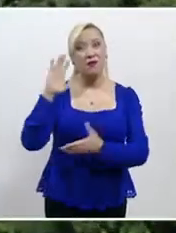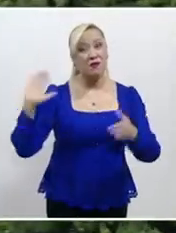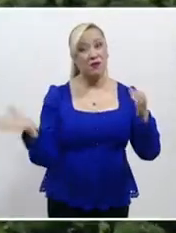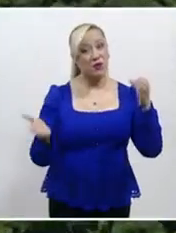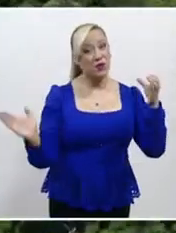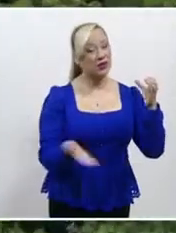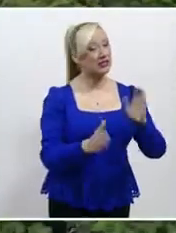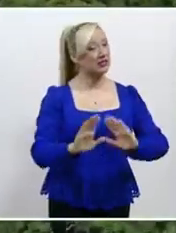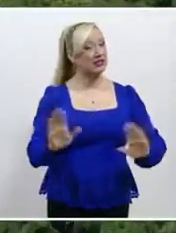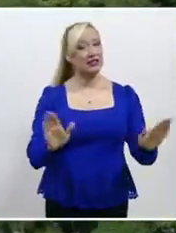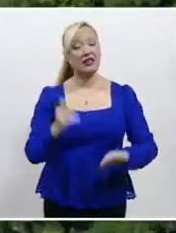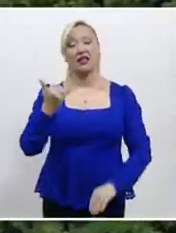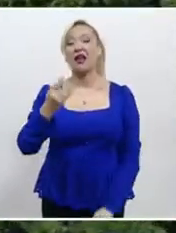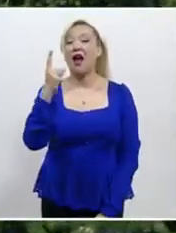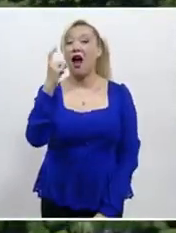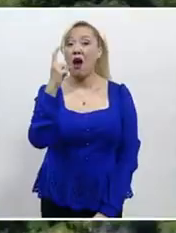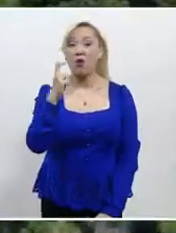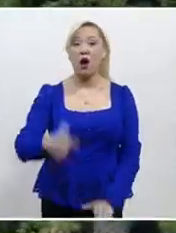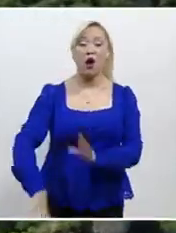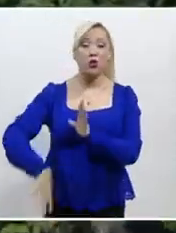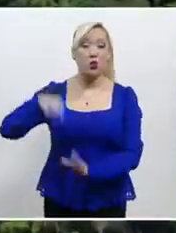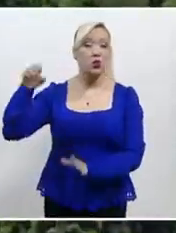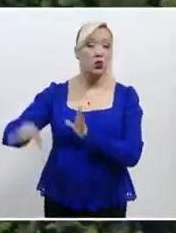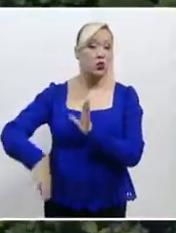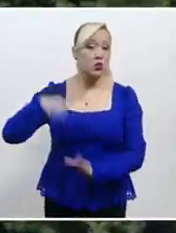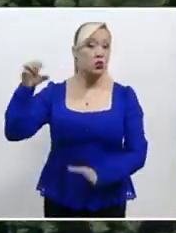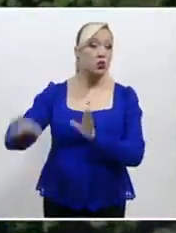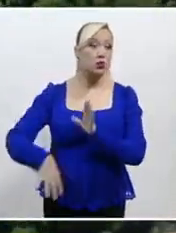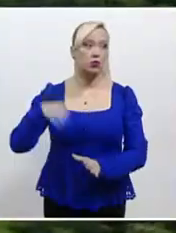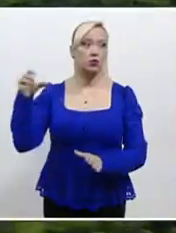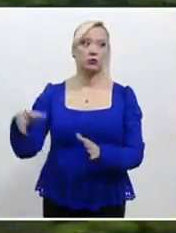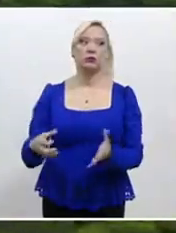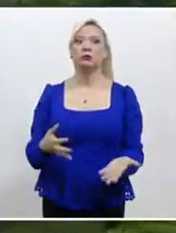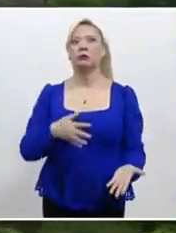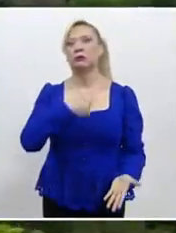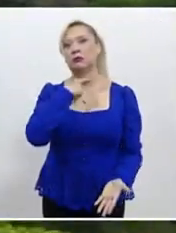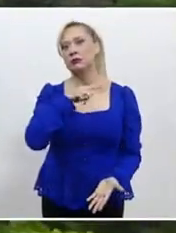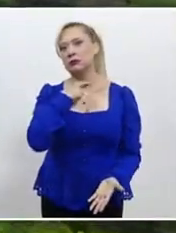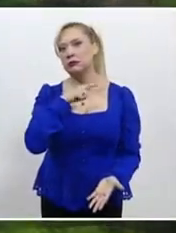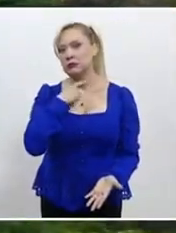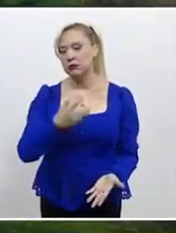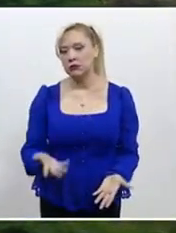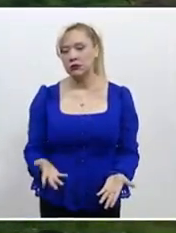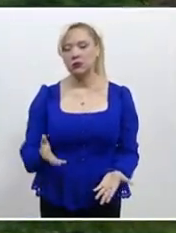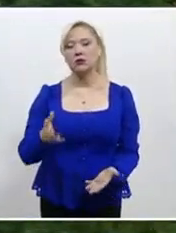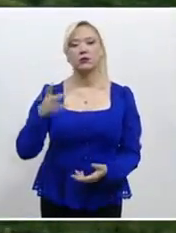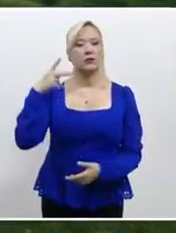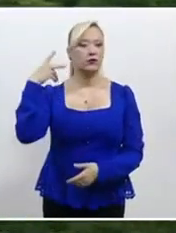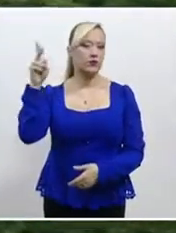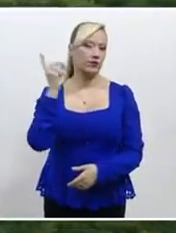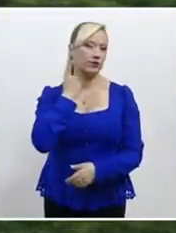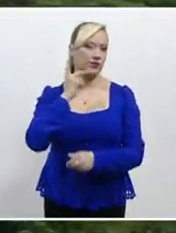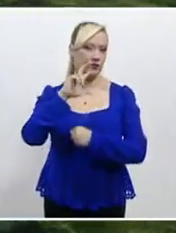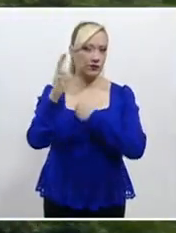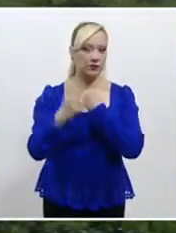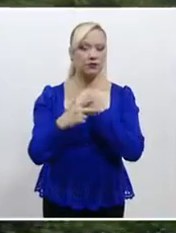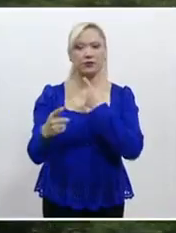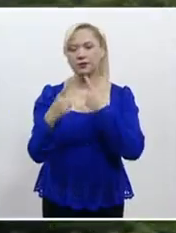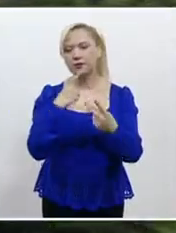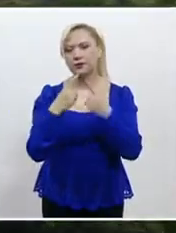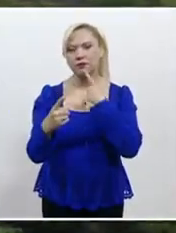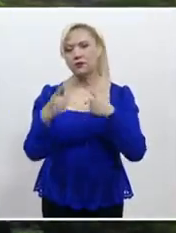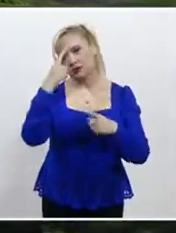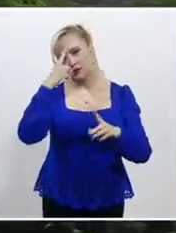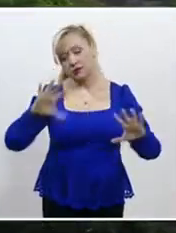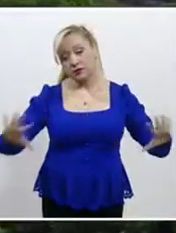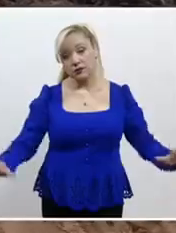cantidades de agua, lo que impacta directamente en la destrucción de bosques. Los eurodiputados señalan que esta medida permitirá